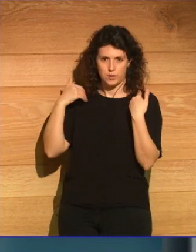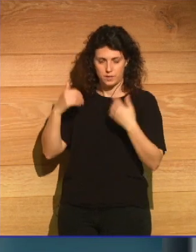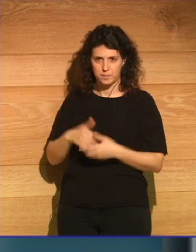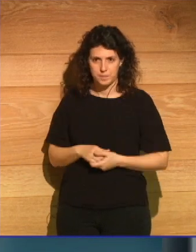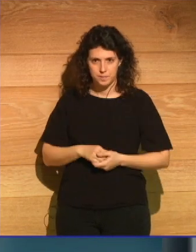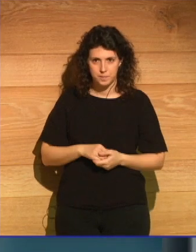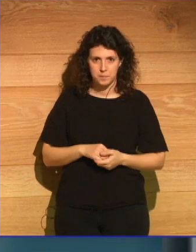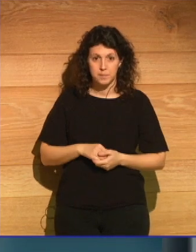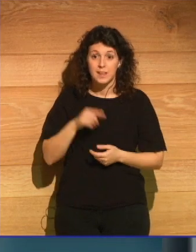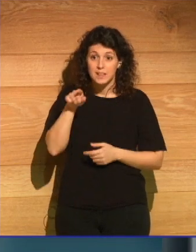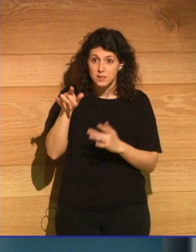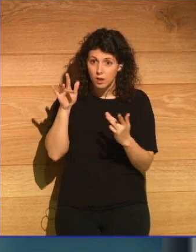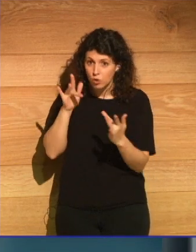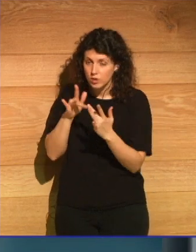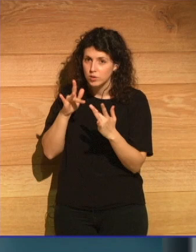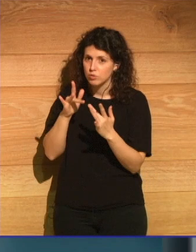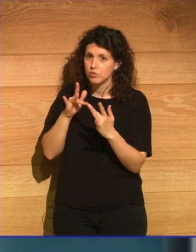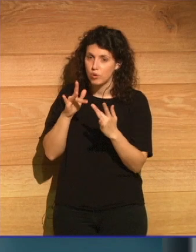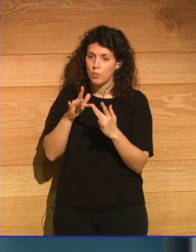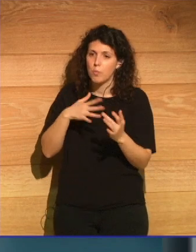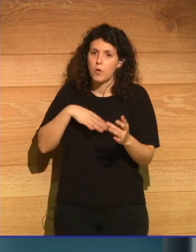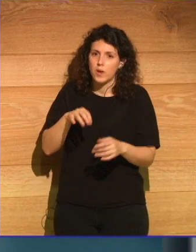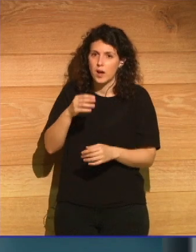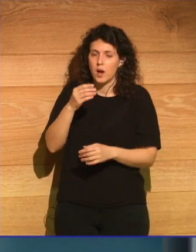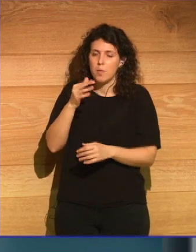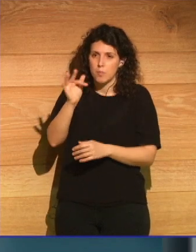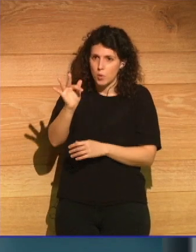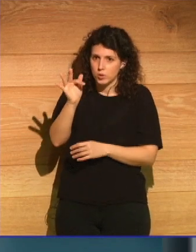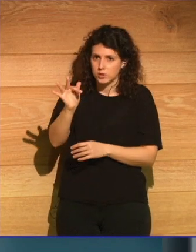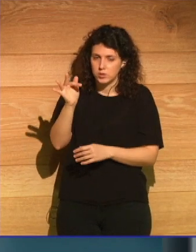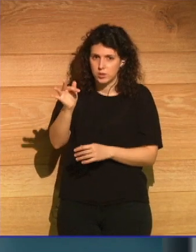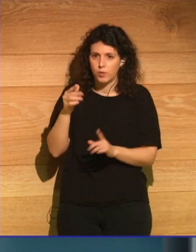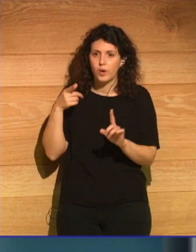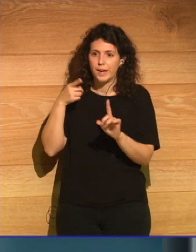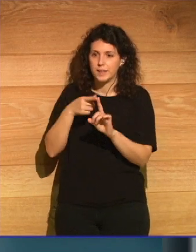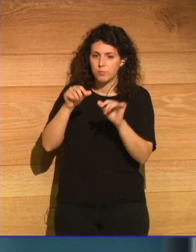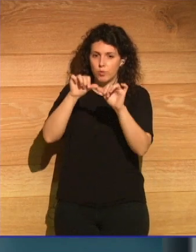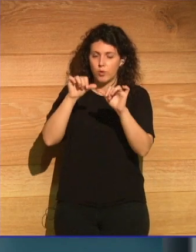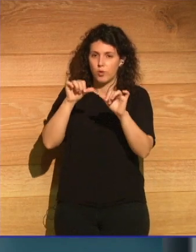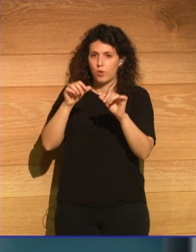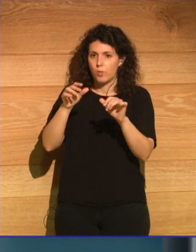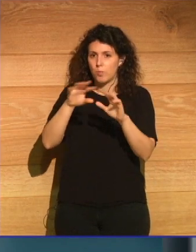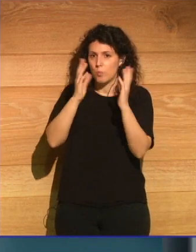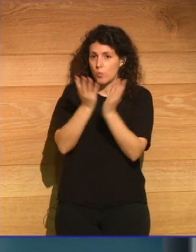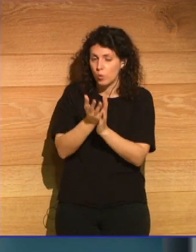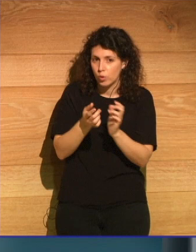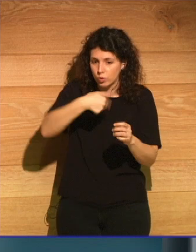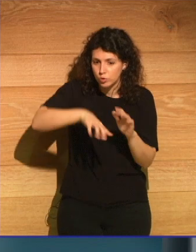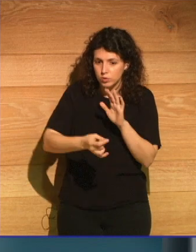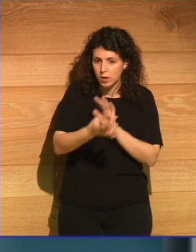¿este tipo de conexión podría ser un buen modelo para aprender a vivir en el mundo que hemos creado?